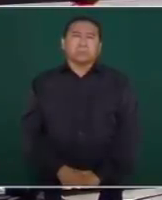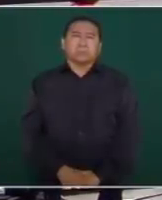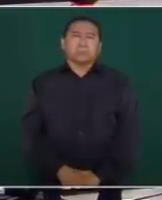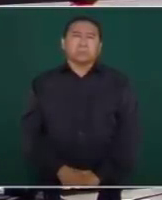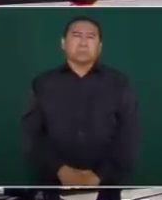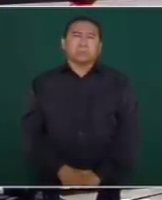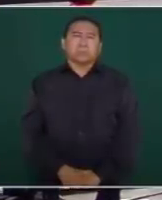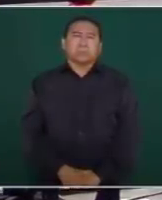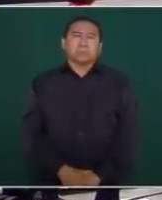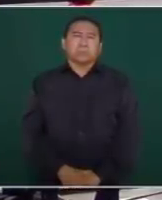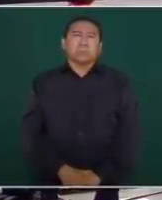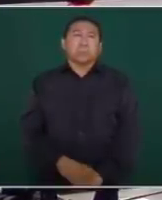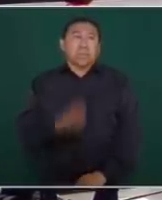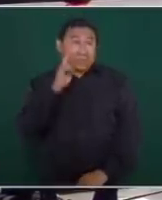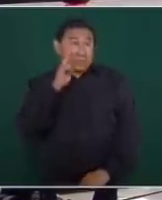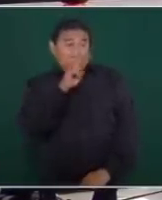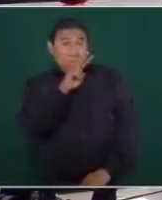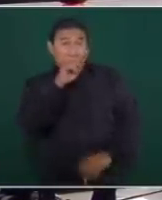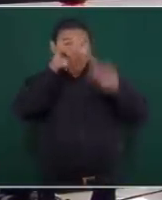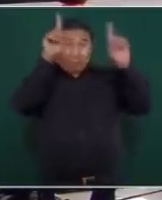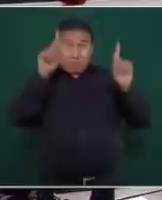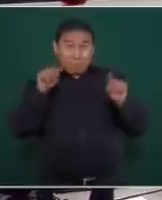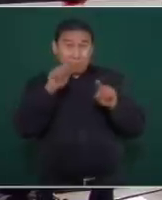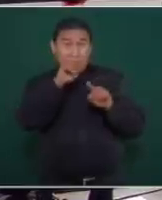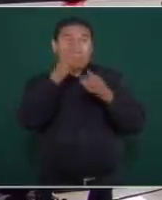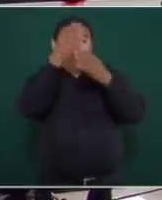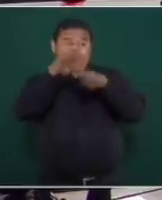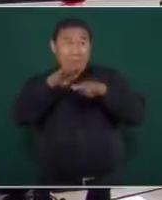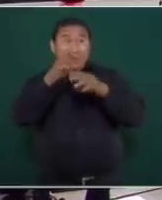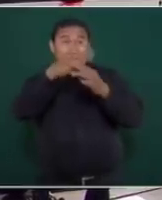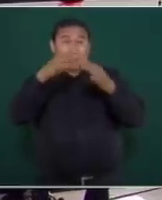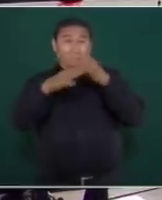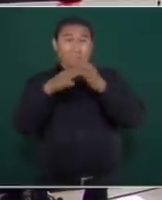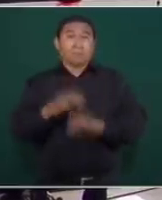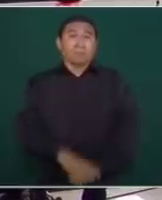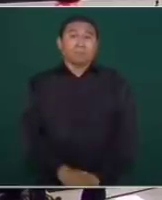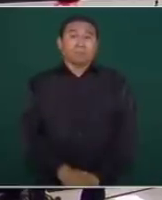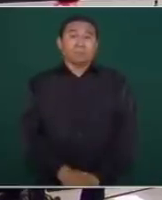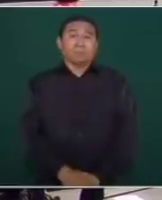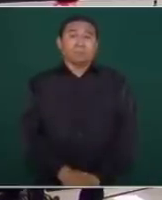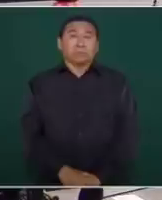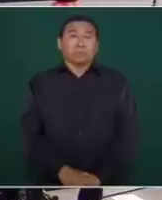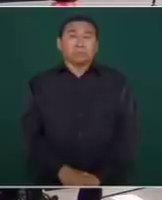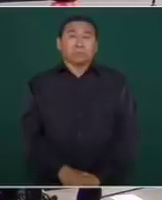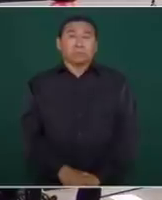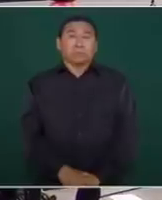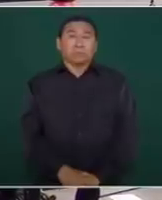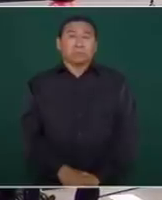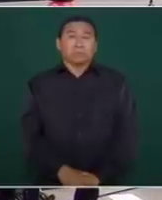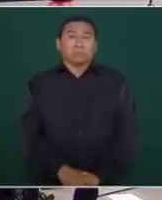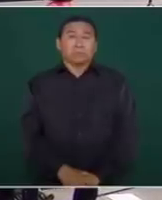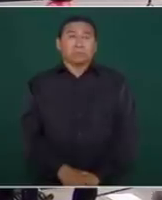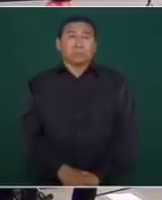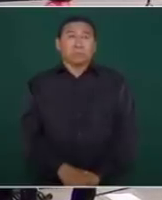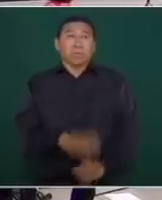Sí, eso que se ve ahí es el banco de material y